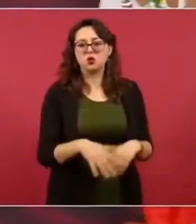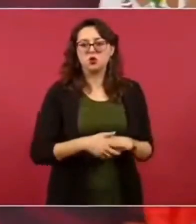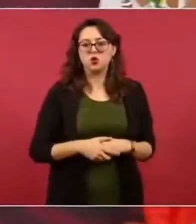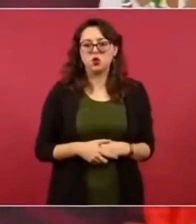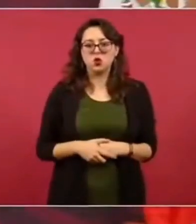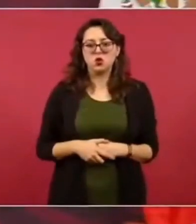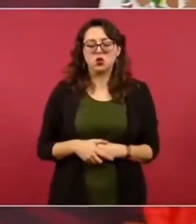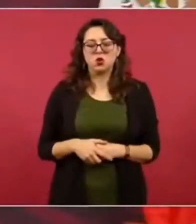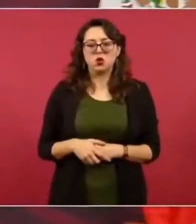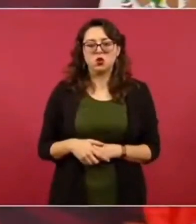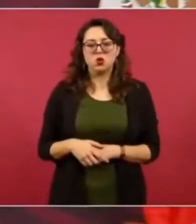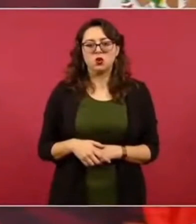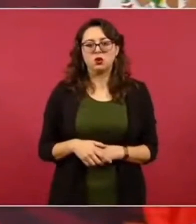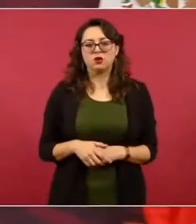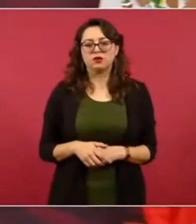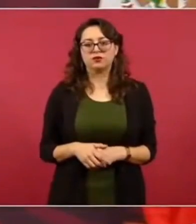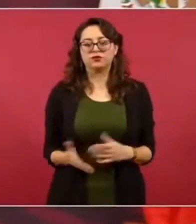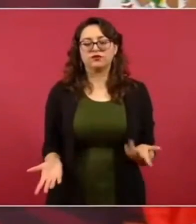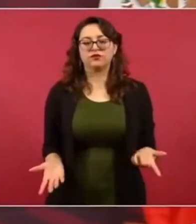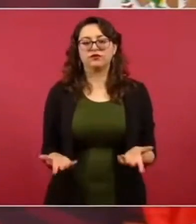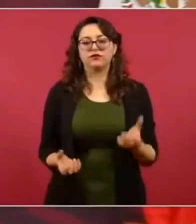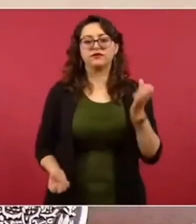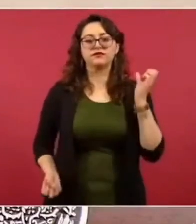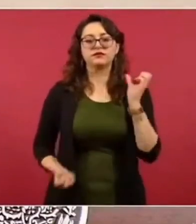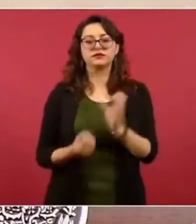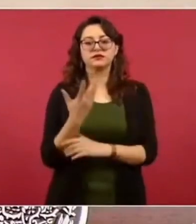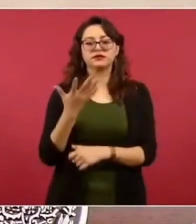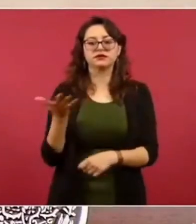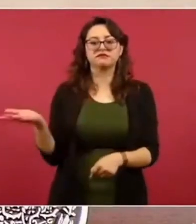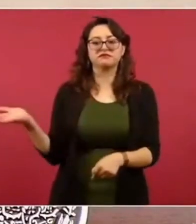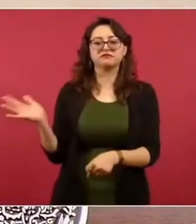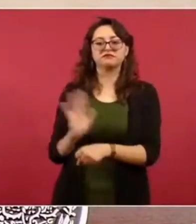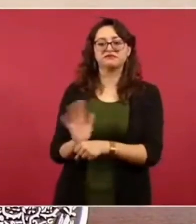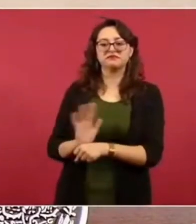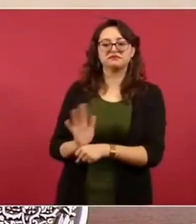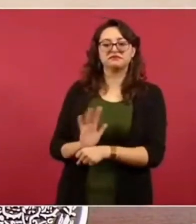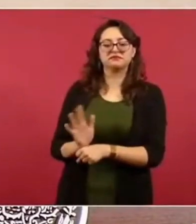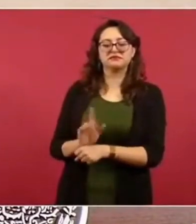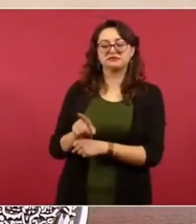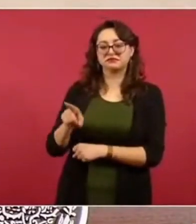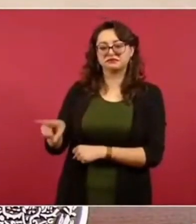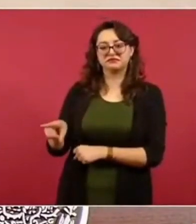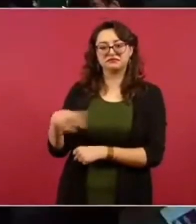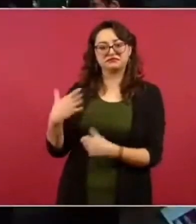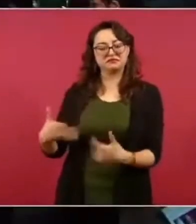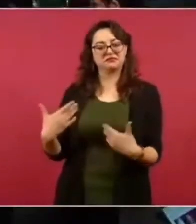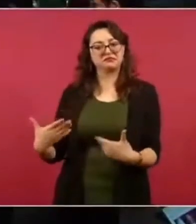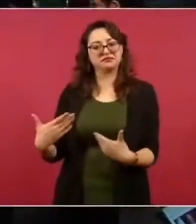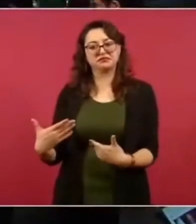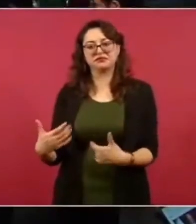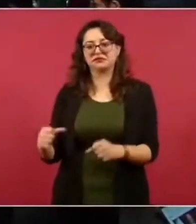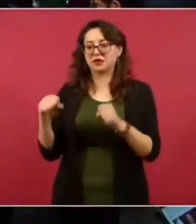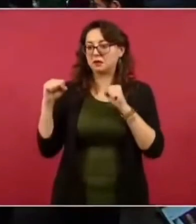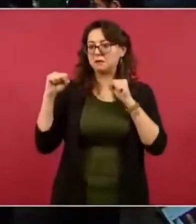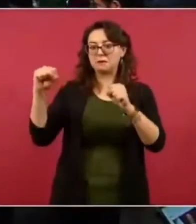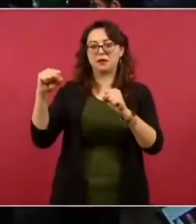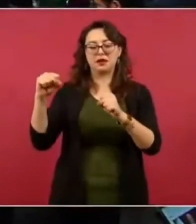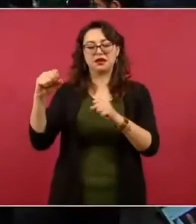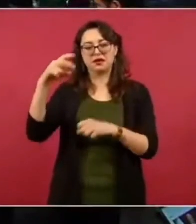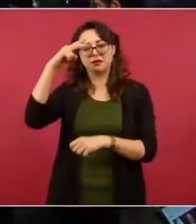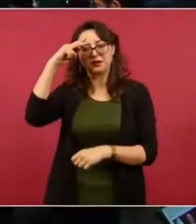ese churro que le va a ir muy bien. viva México, ¿sí? Porque,